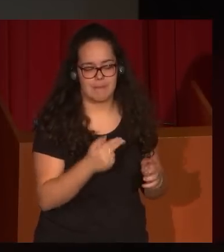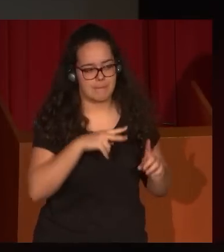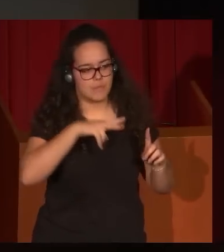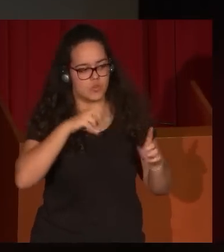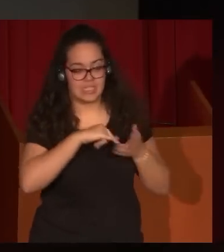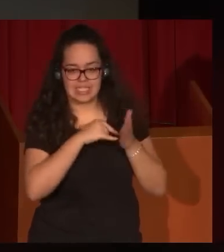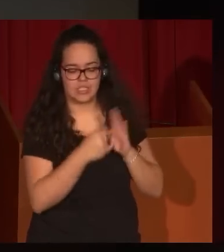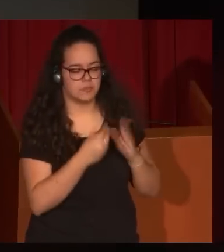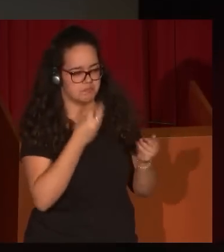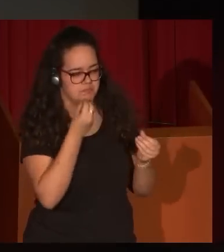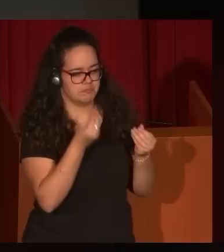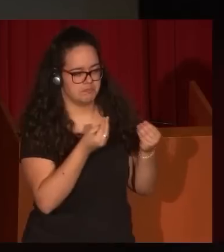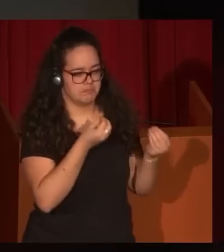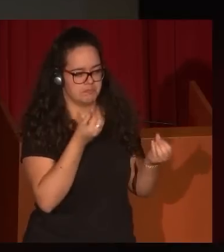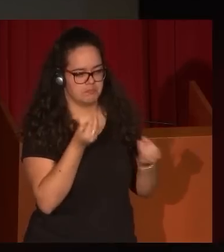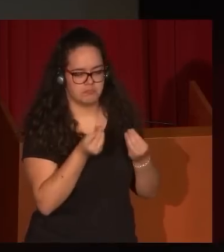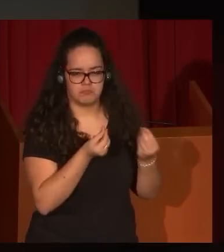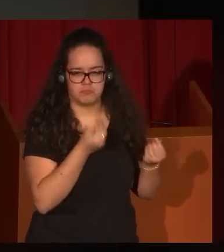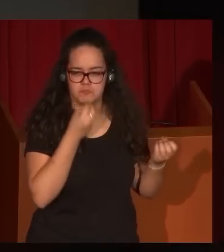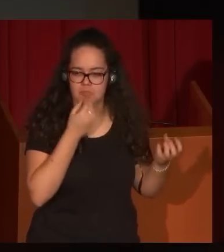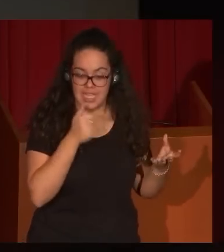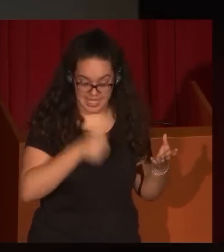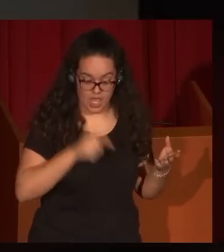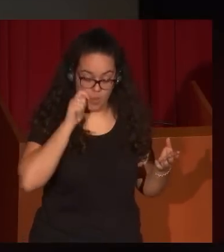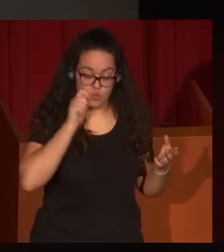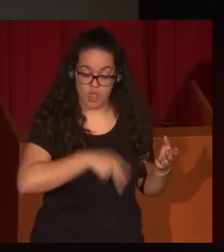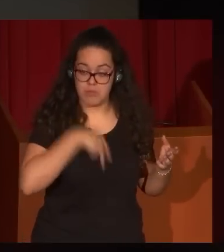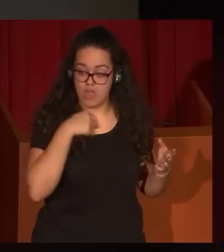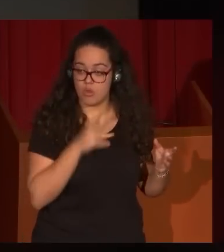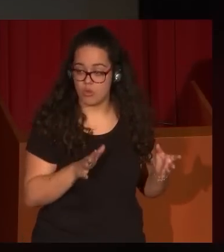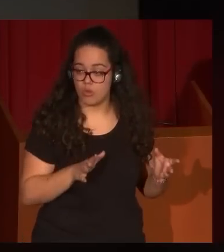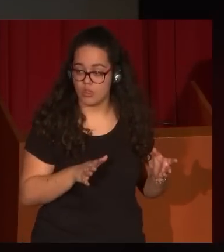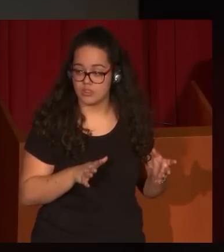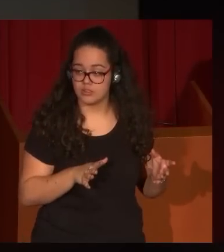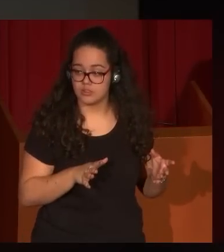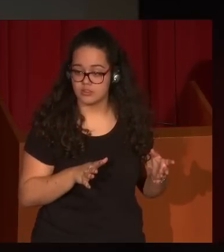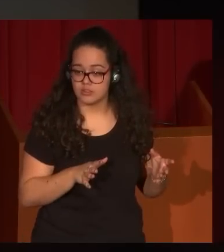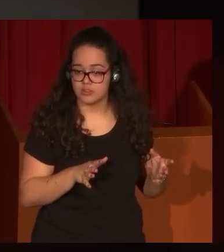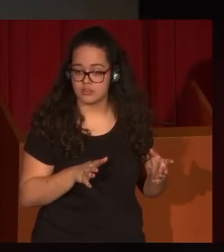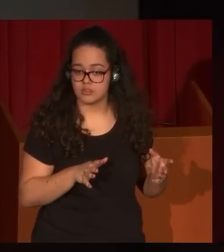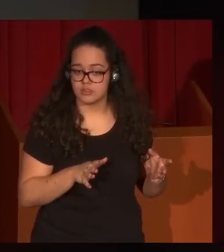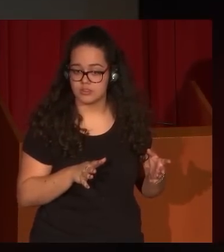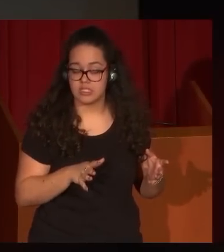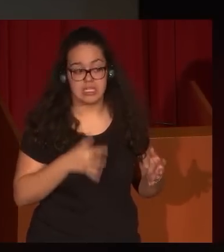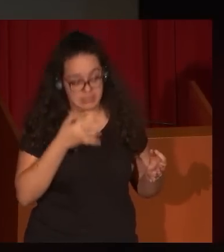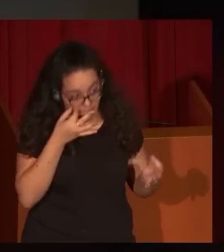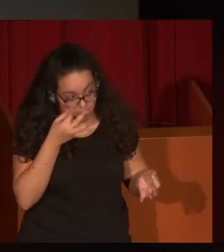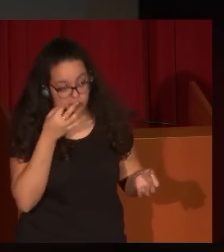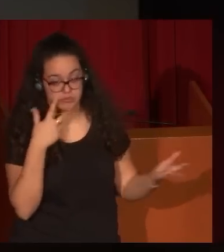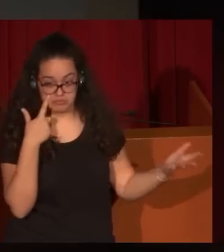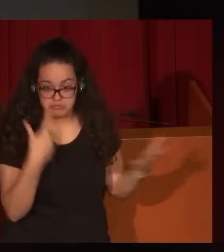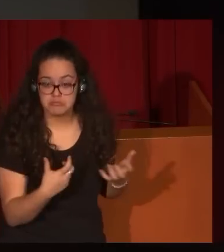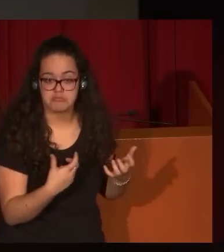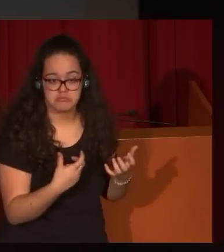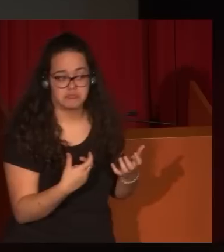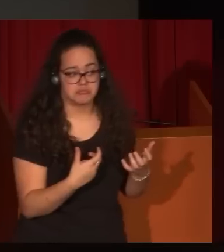punto de vista técnico y que están aquí en el Museo del Prado y que realmente son atractivos, claro que son